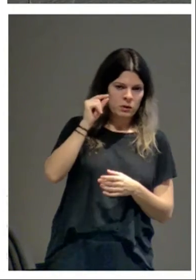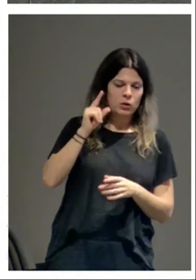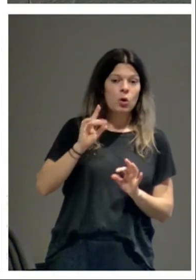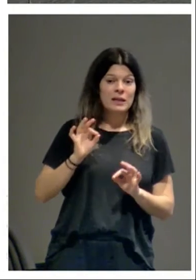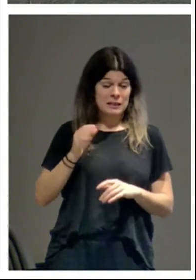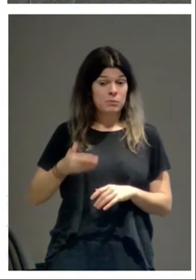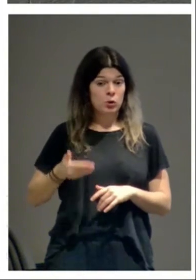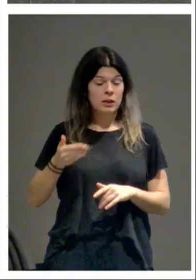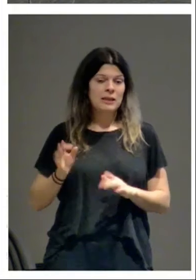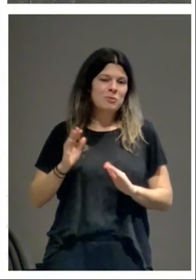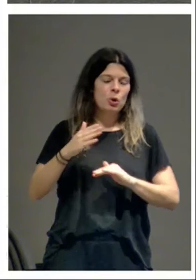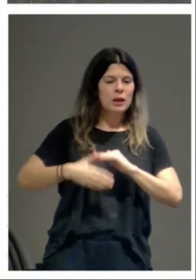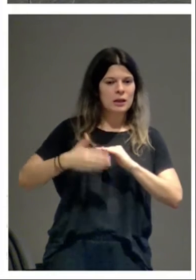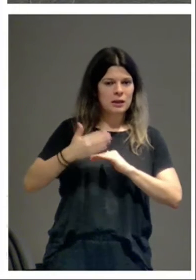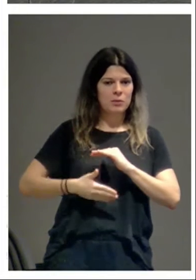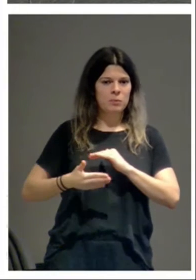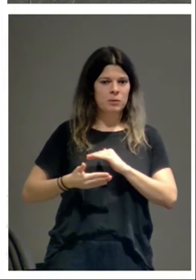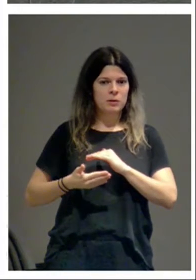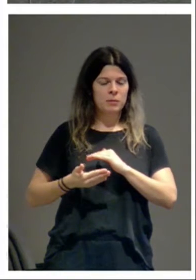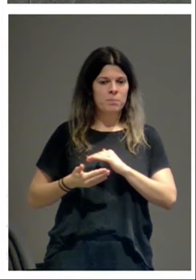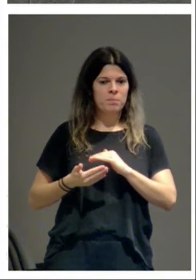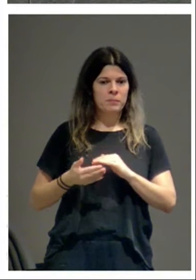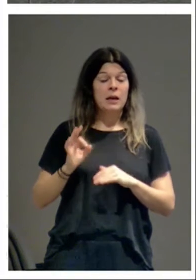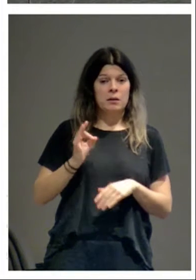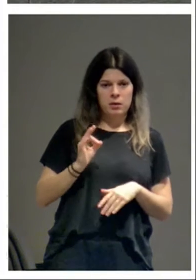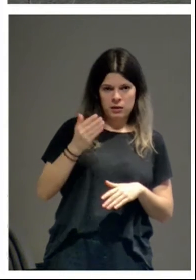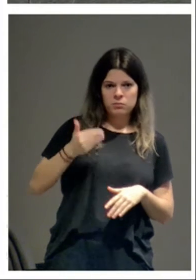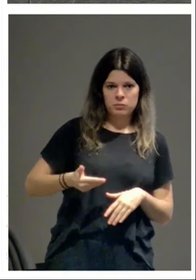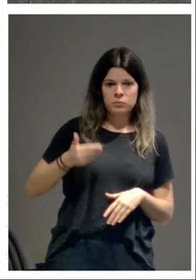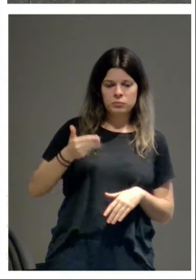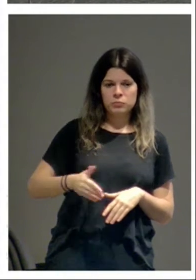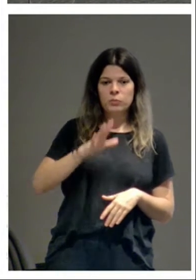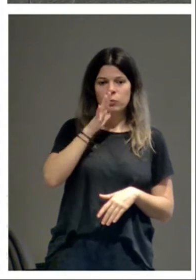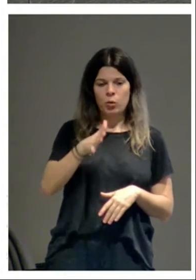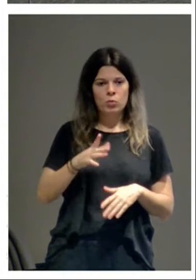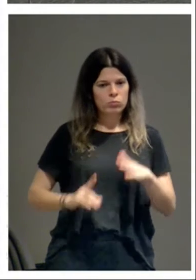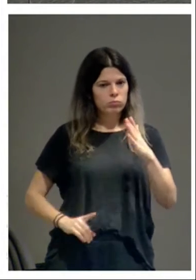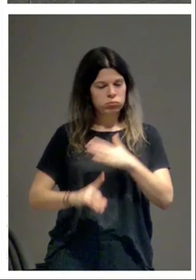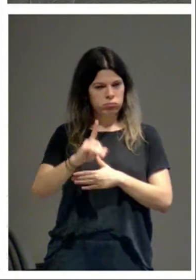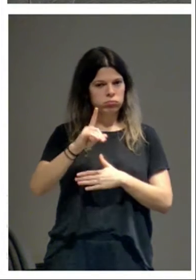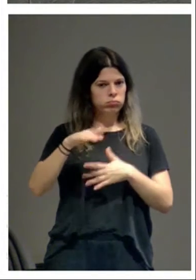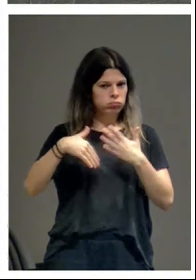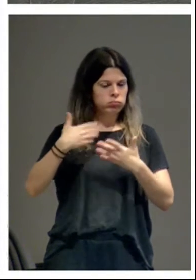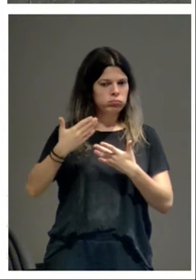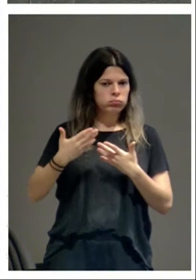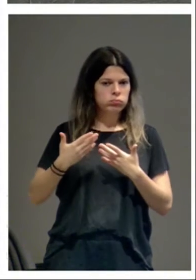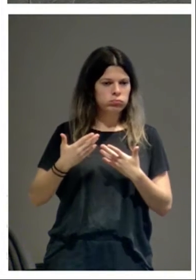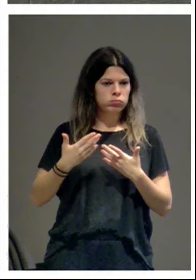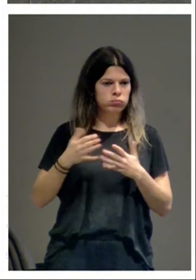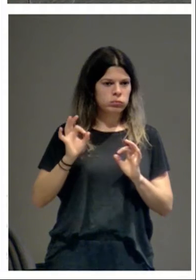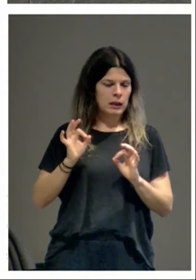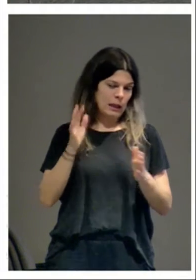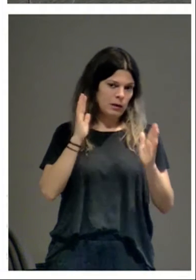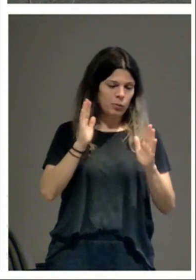una importancia limitada. Desde luego que fue importante por la prosperidad general de la época y